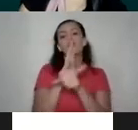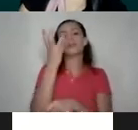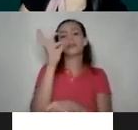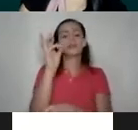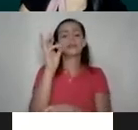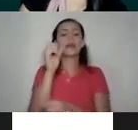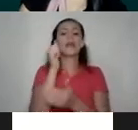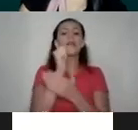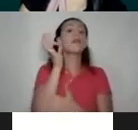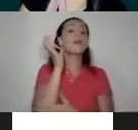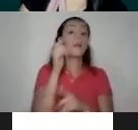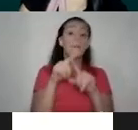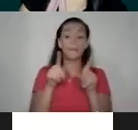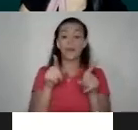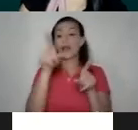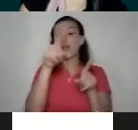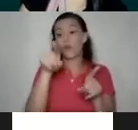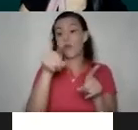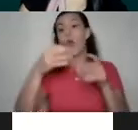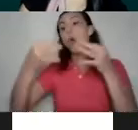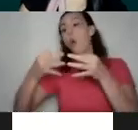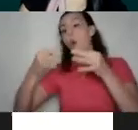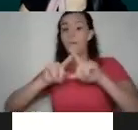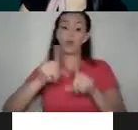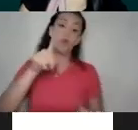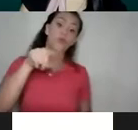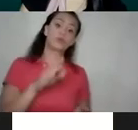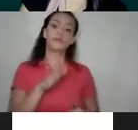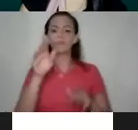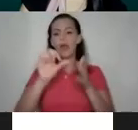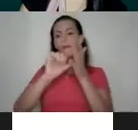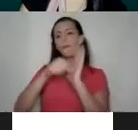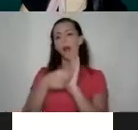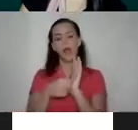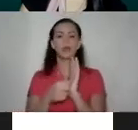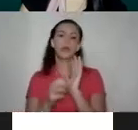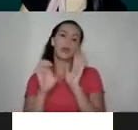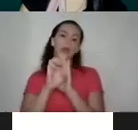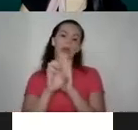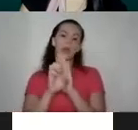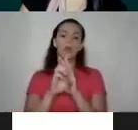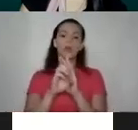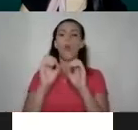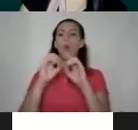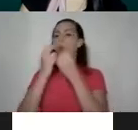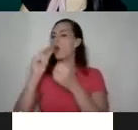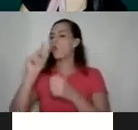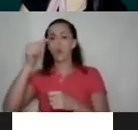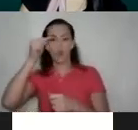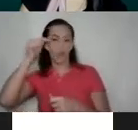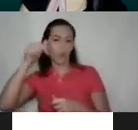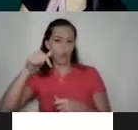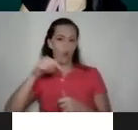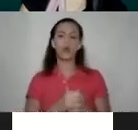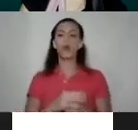Sin embargo, este es el dato oficial, pero si, por ejemplo, ustedes se van a páginas de organizaciones no gubernamentales y